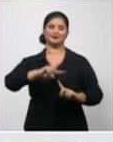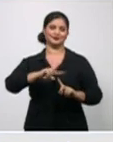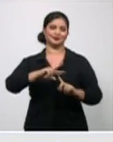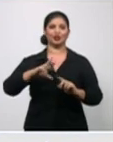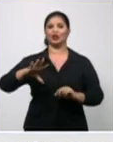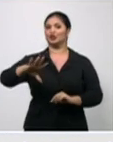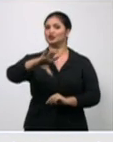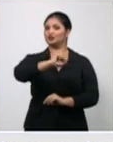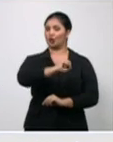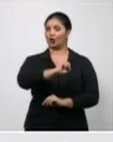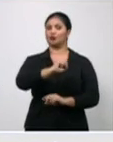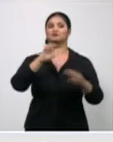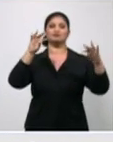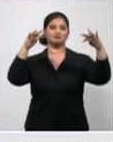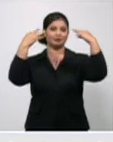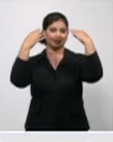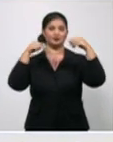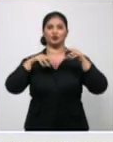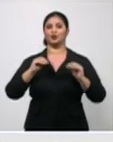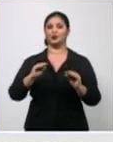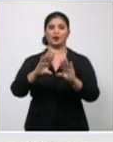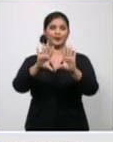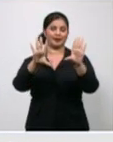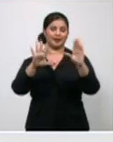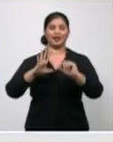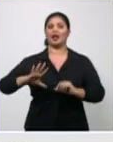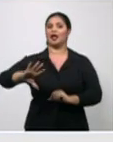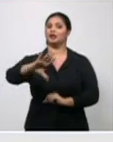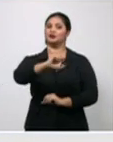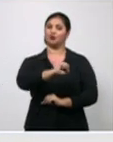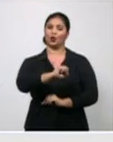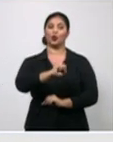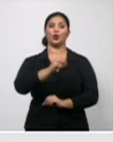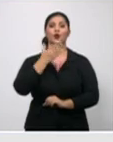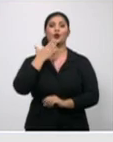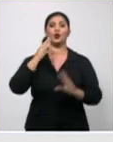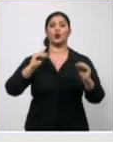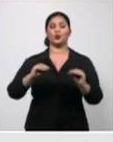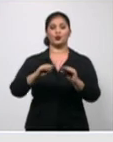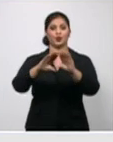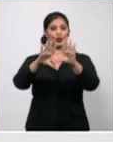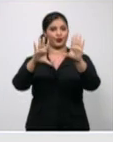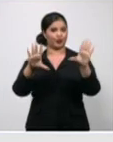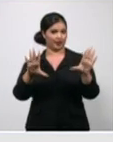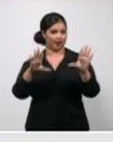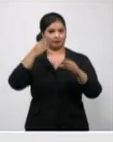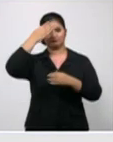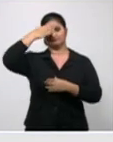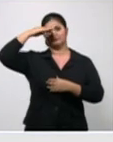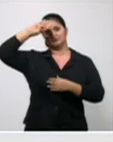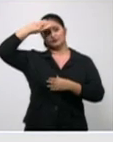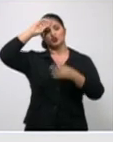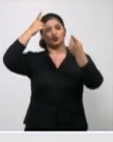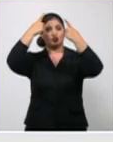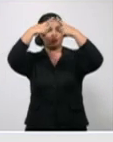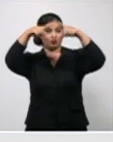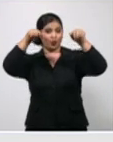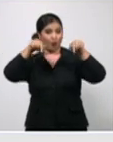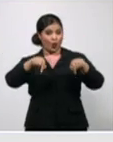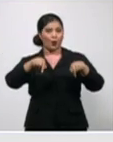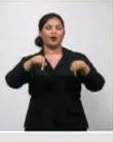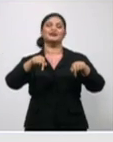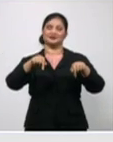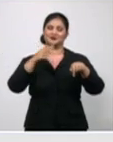información y sobre todo las personas que en diferentes lugares escuchan la misma y cumplimentan las actividades.